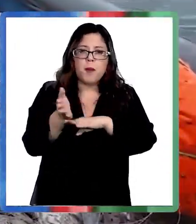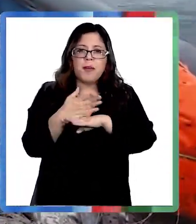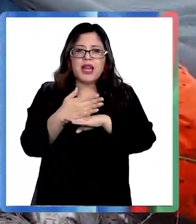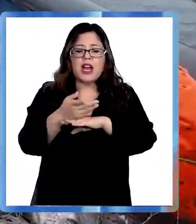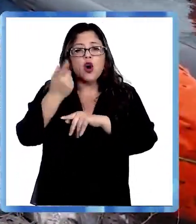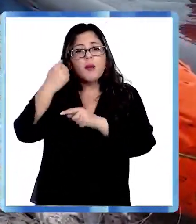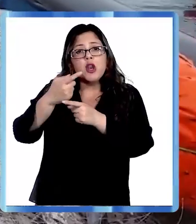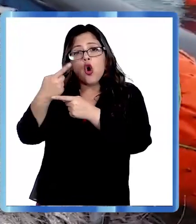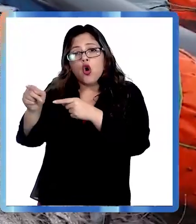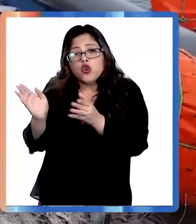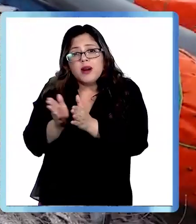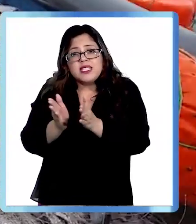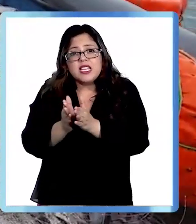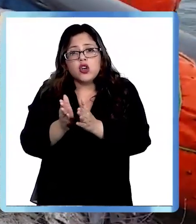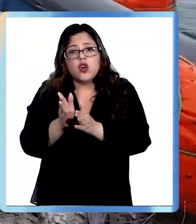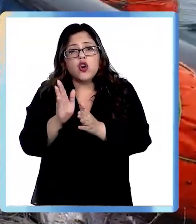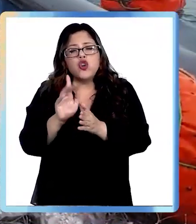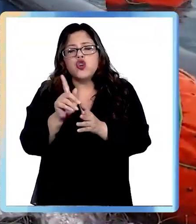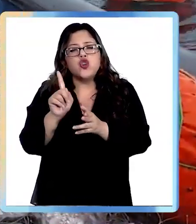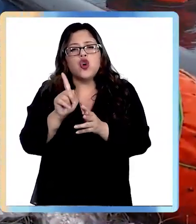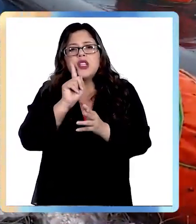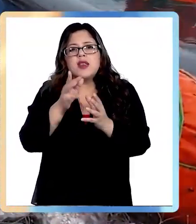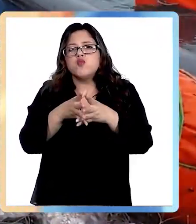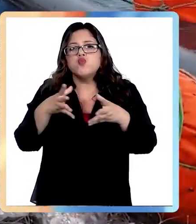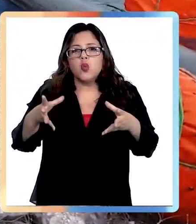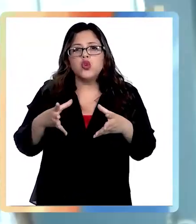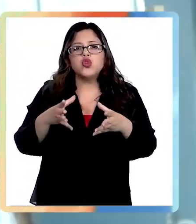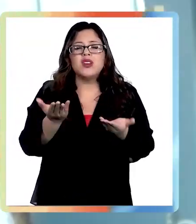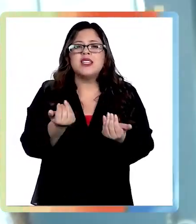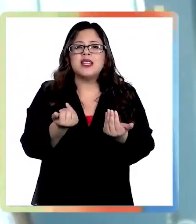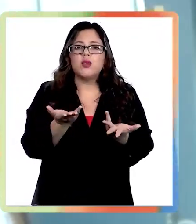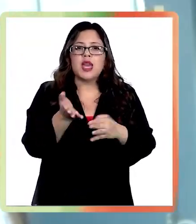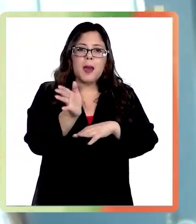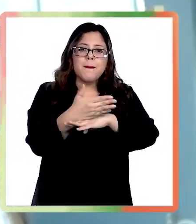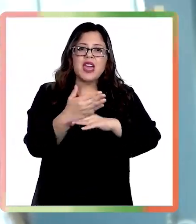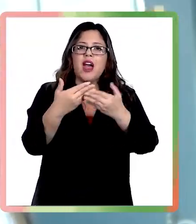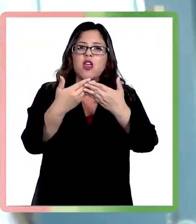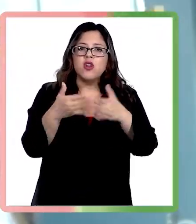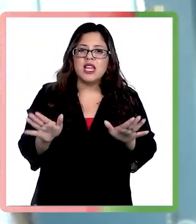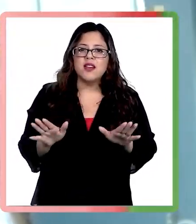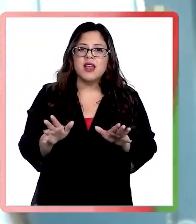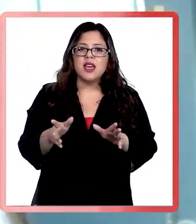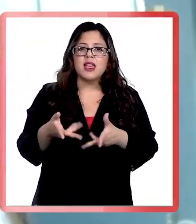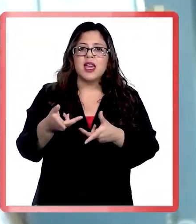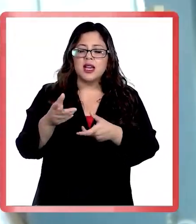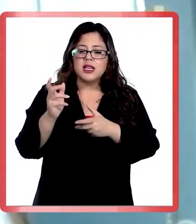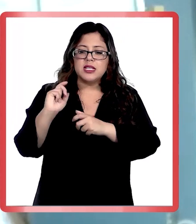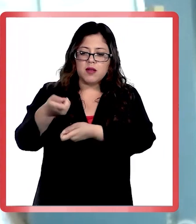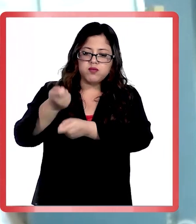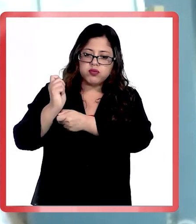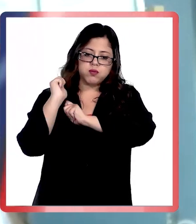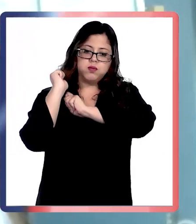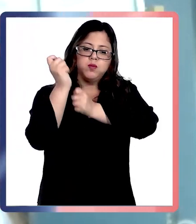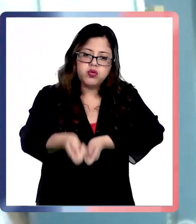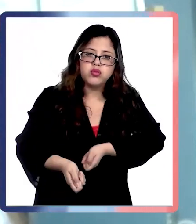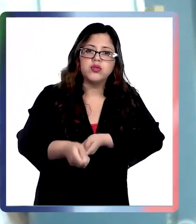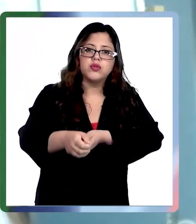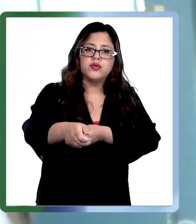favorables consumir esto, y tratar de que siempre sean pescados libres, que uno encuentre en el mar y no en